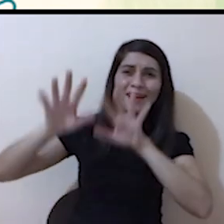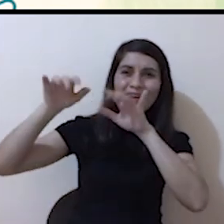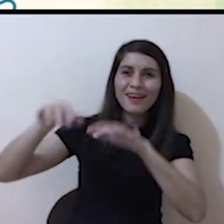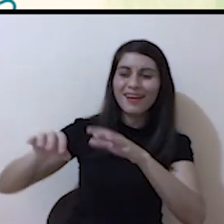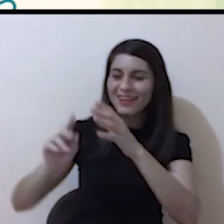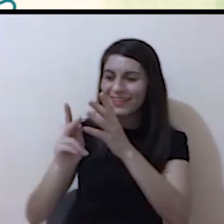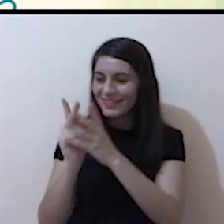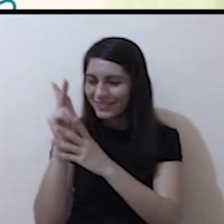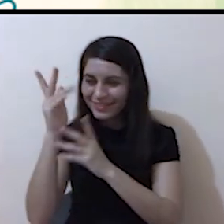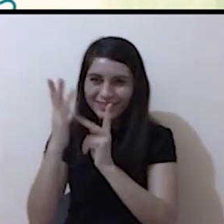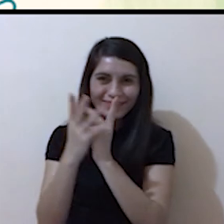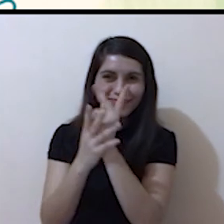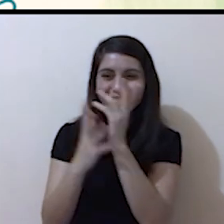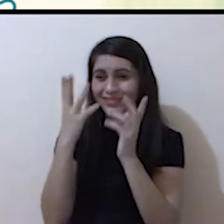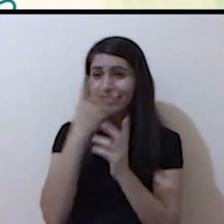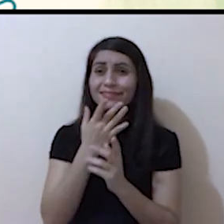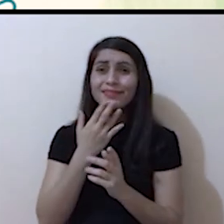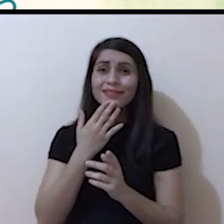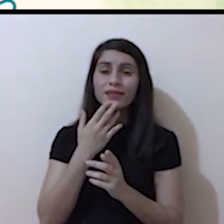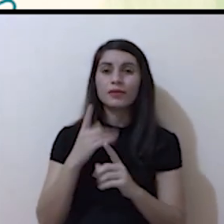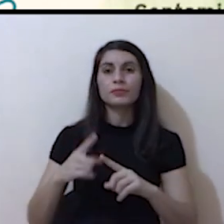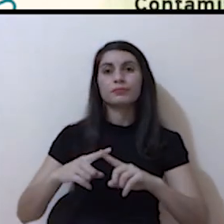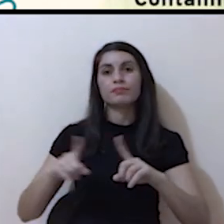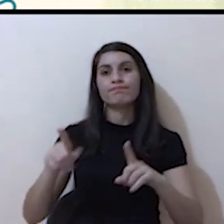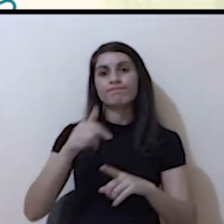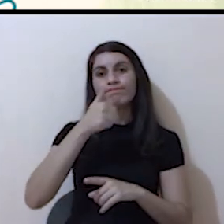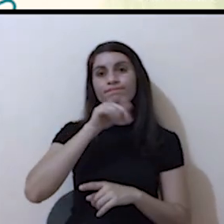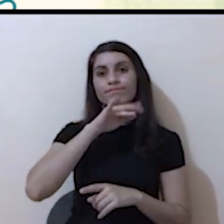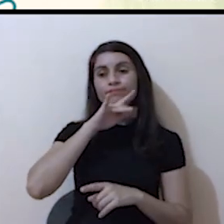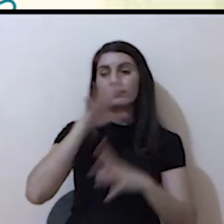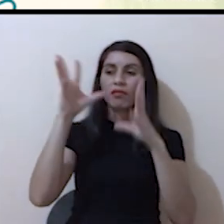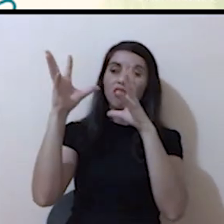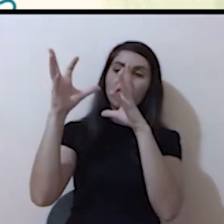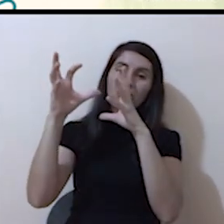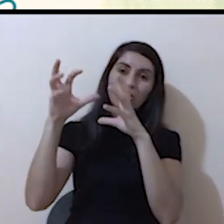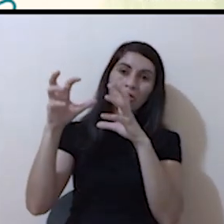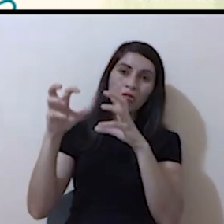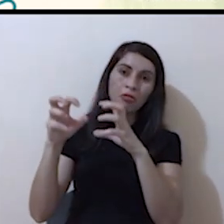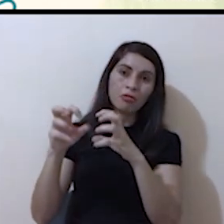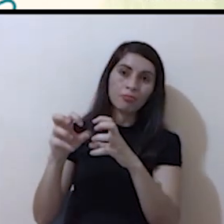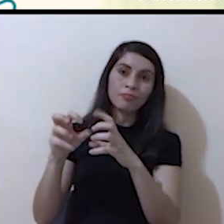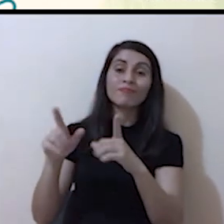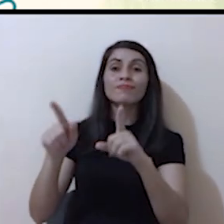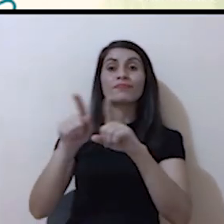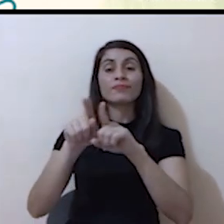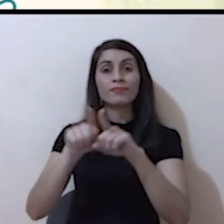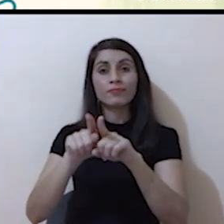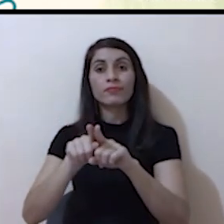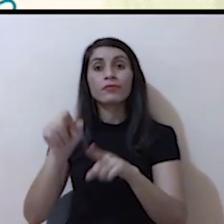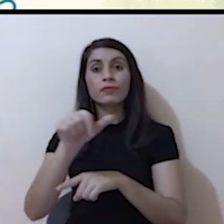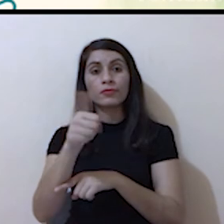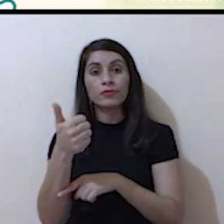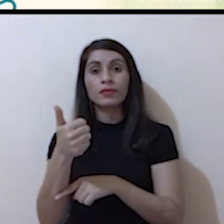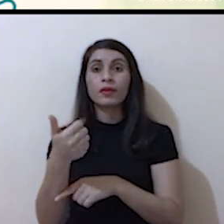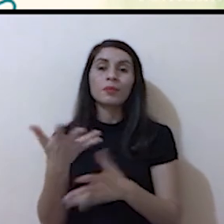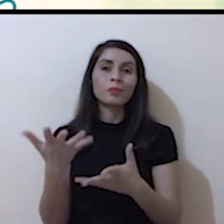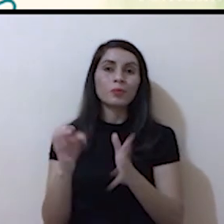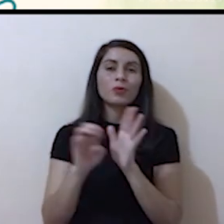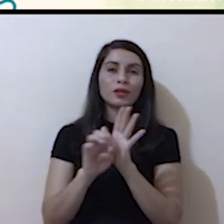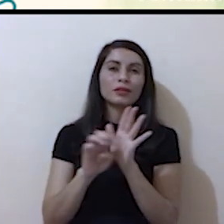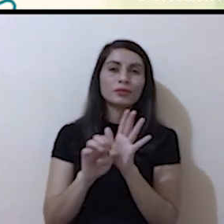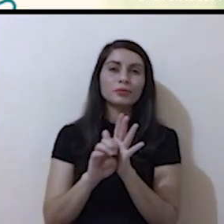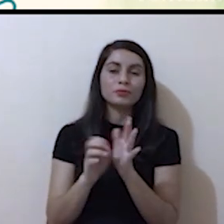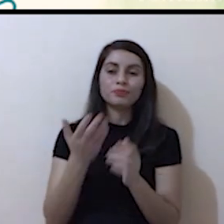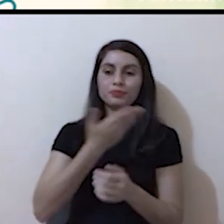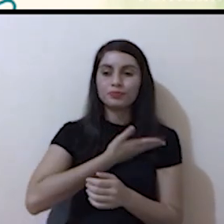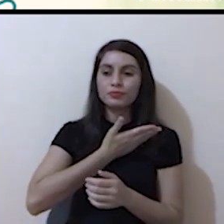Pero poco a poco por esta contaminación se ha ido deteriorando. También tenemos la contaminación de la cadena alimentaria.